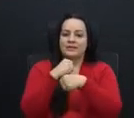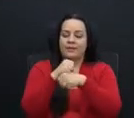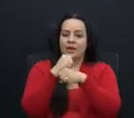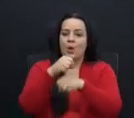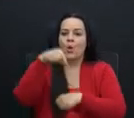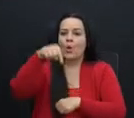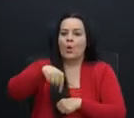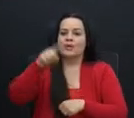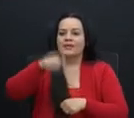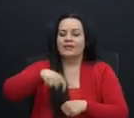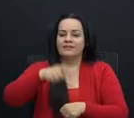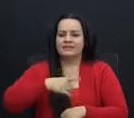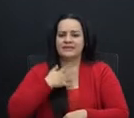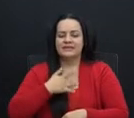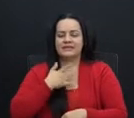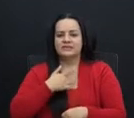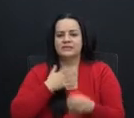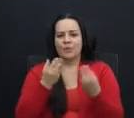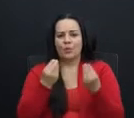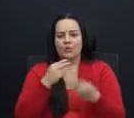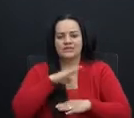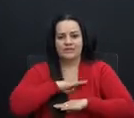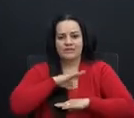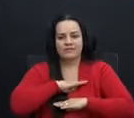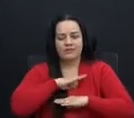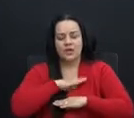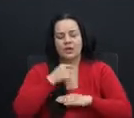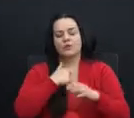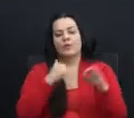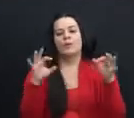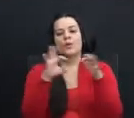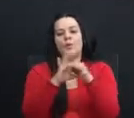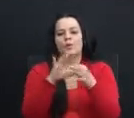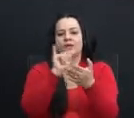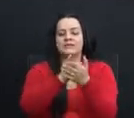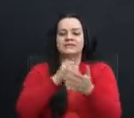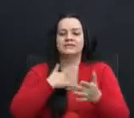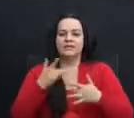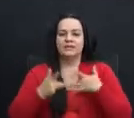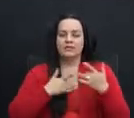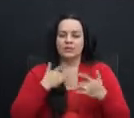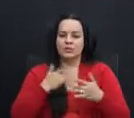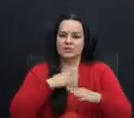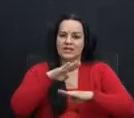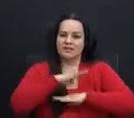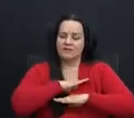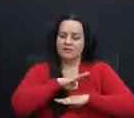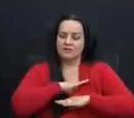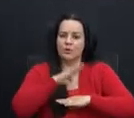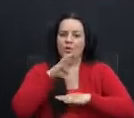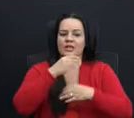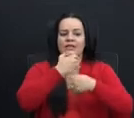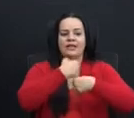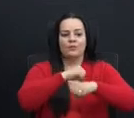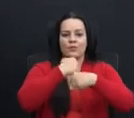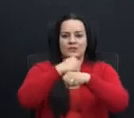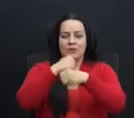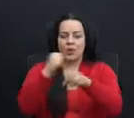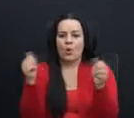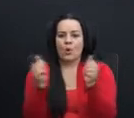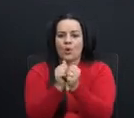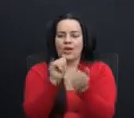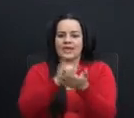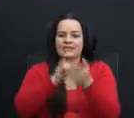hoy deben sentirse muy satisfechas y me uno a ese sentimiento de satisfacción de los gobiernos locales con este